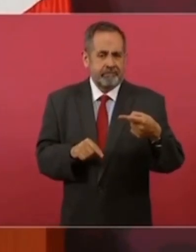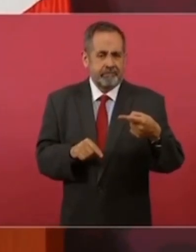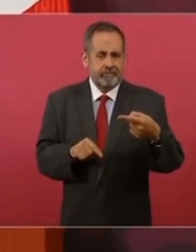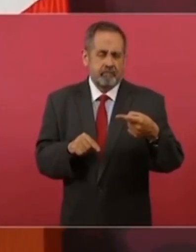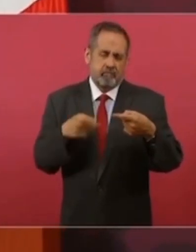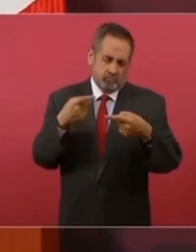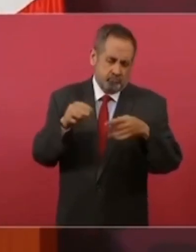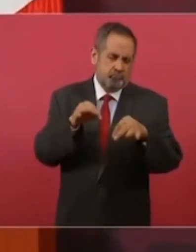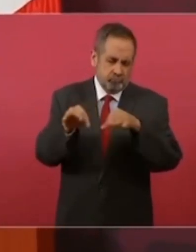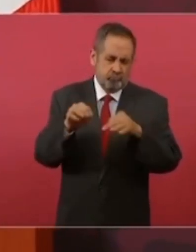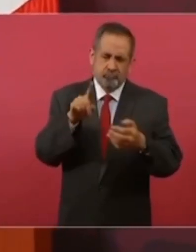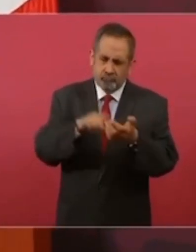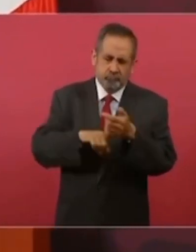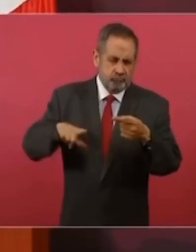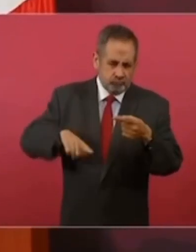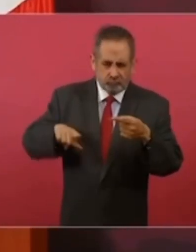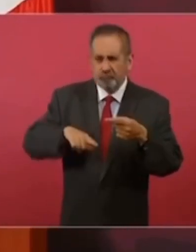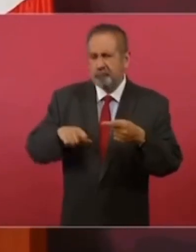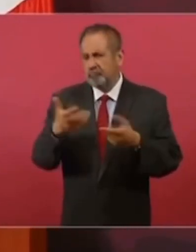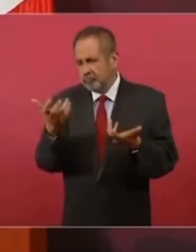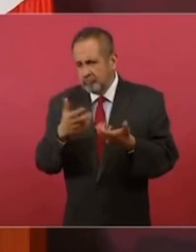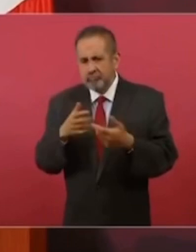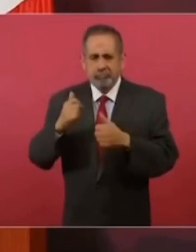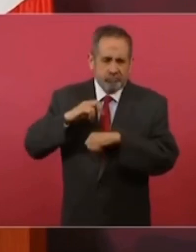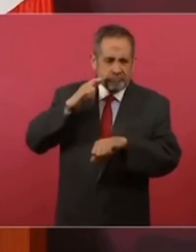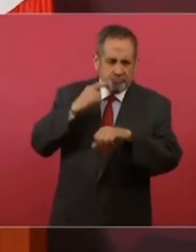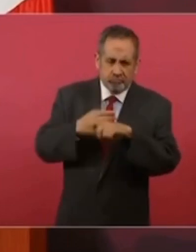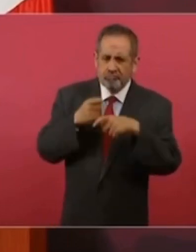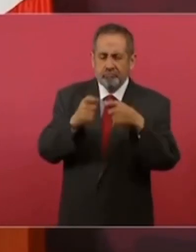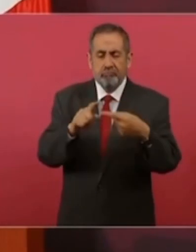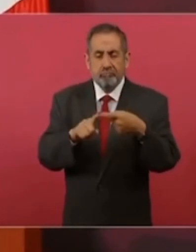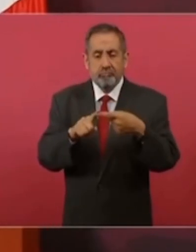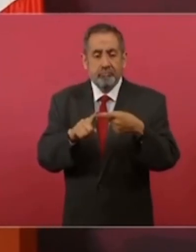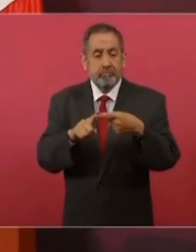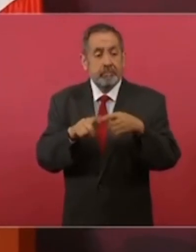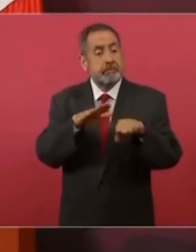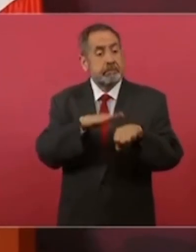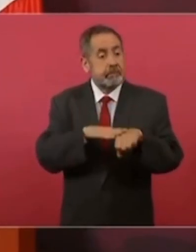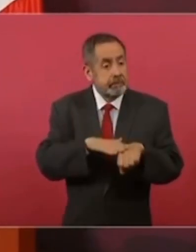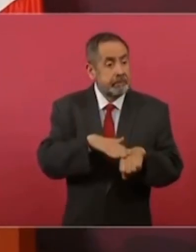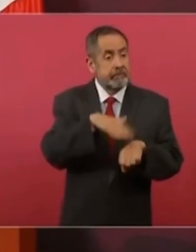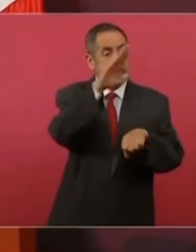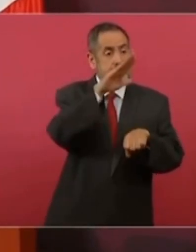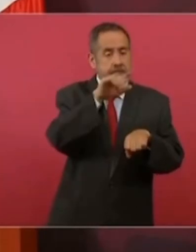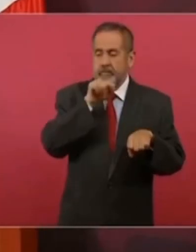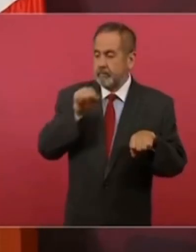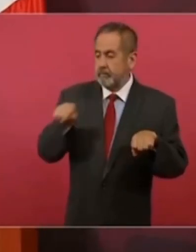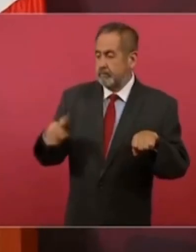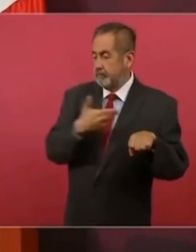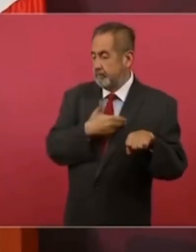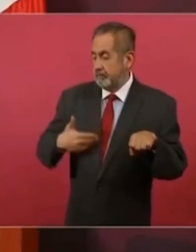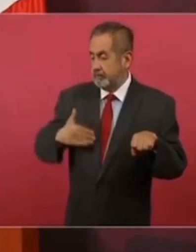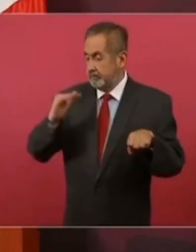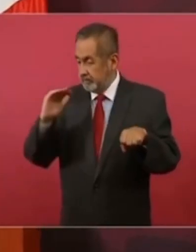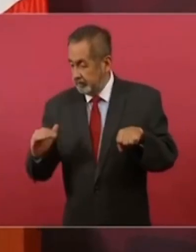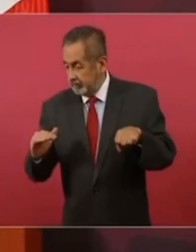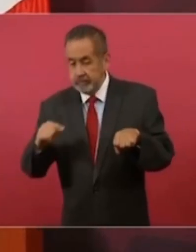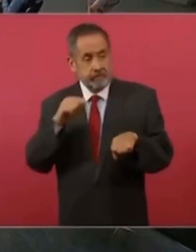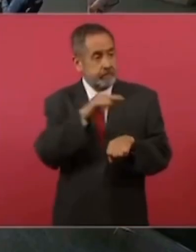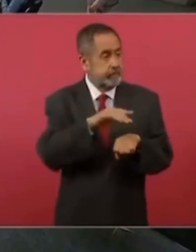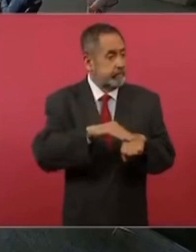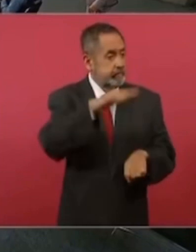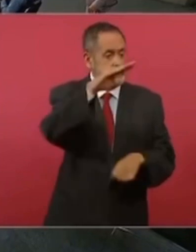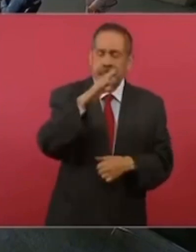desempeño de su función, empleo, cargo o comisión mayor a la establecida para el Presidente de la